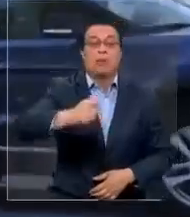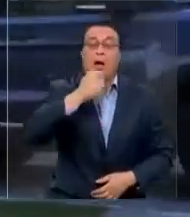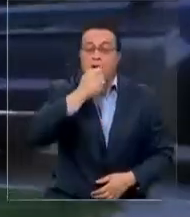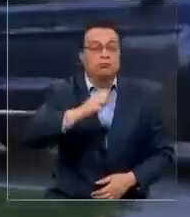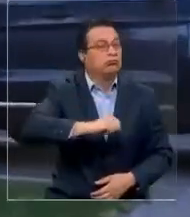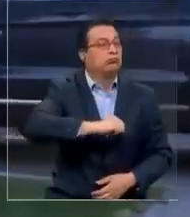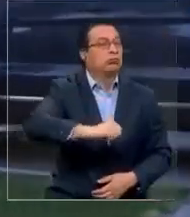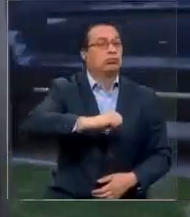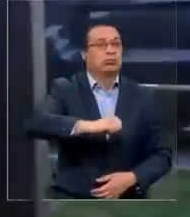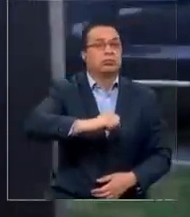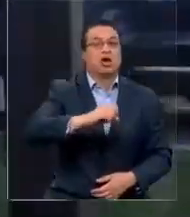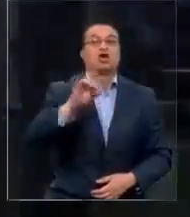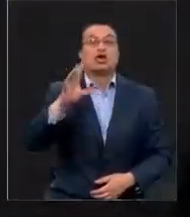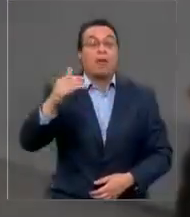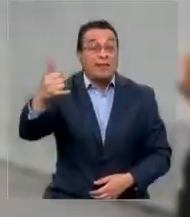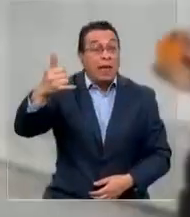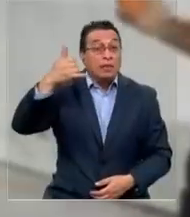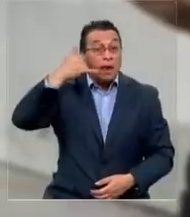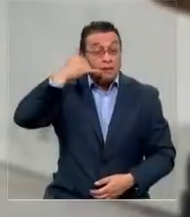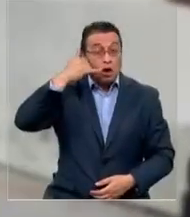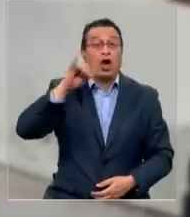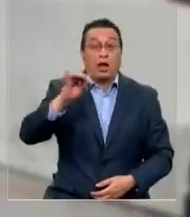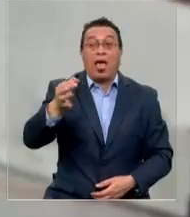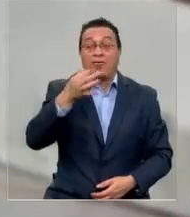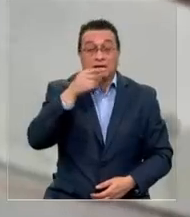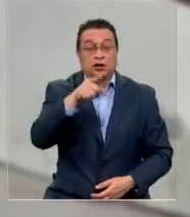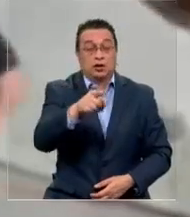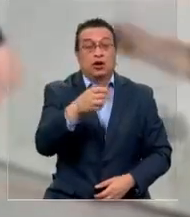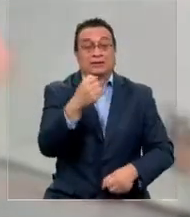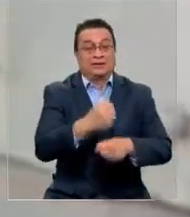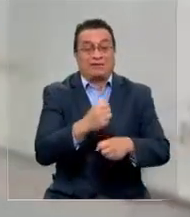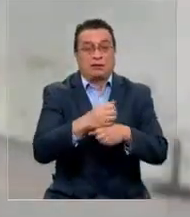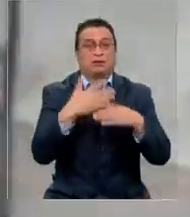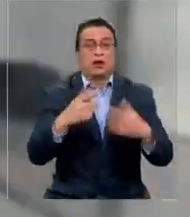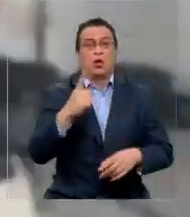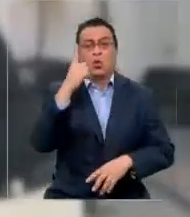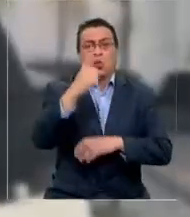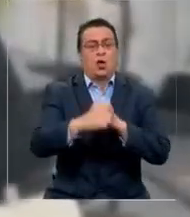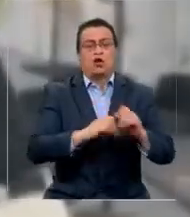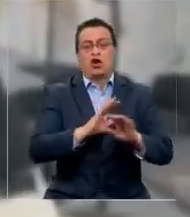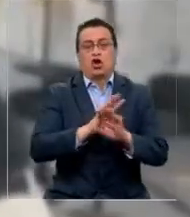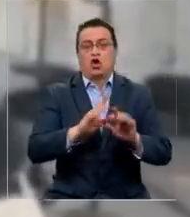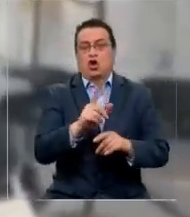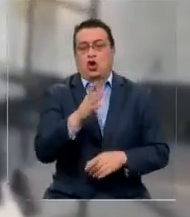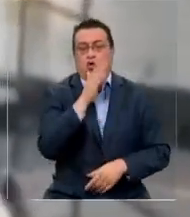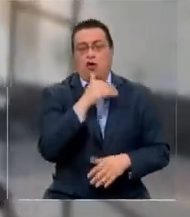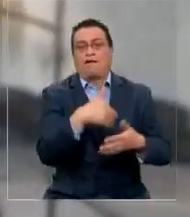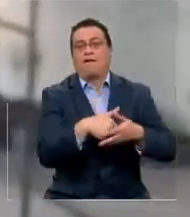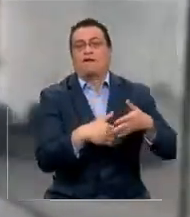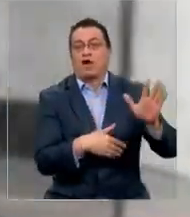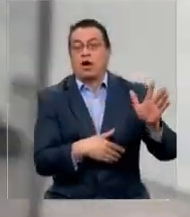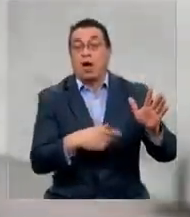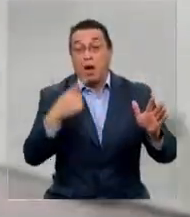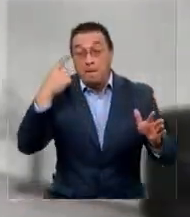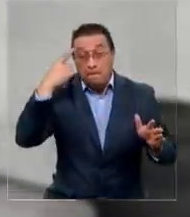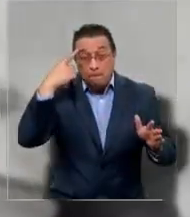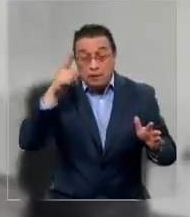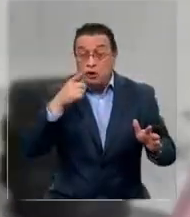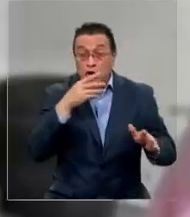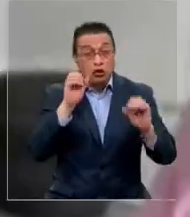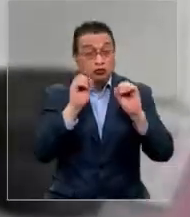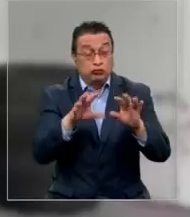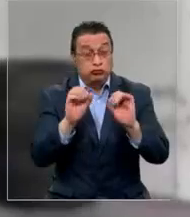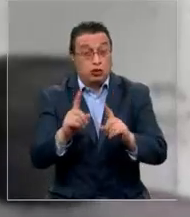entrevista. Solo vía telefónica nos indicaron que este hombre no trabajaría hace más de un año en la institución. Sin embargo, a pesar de no dar